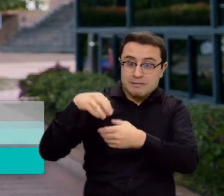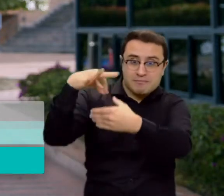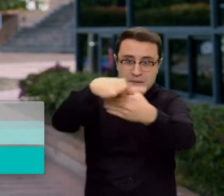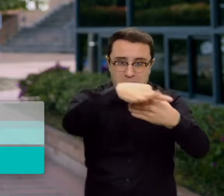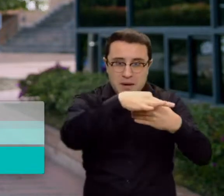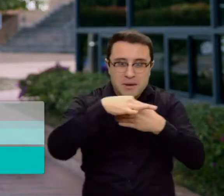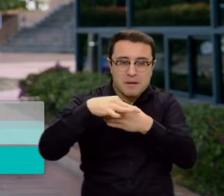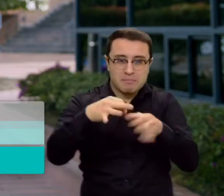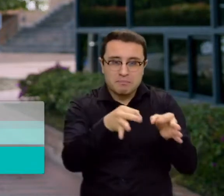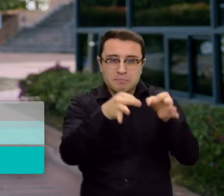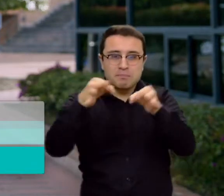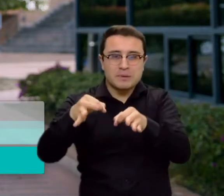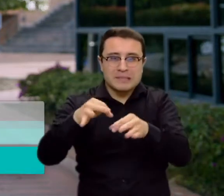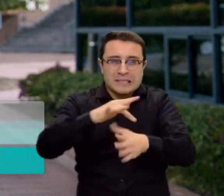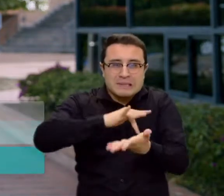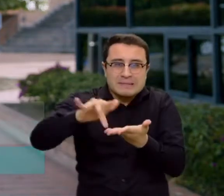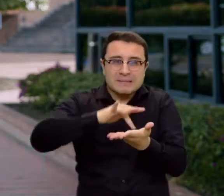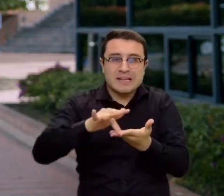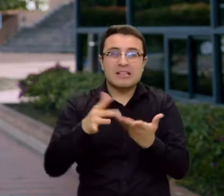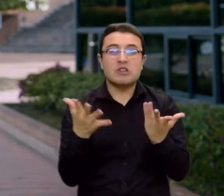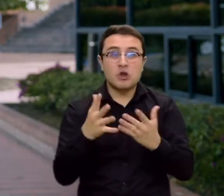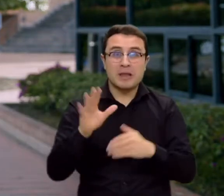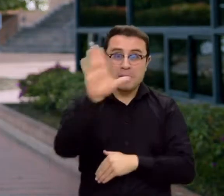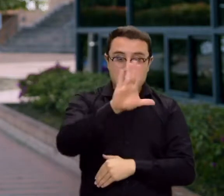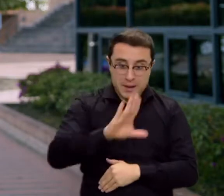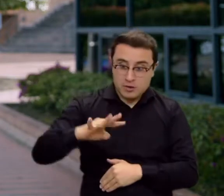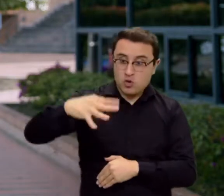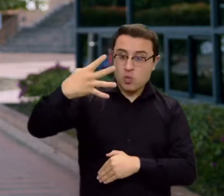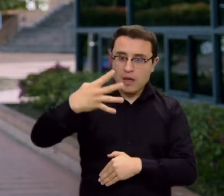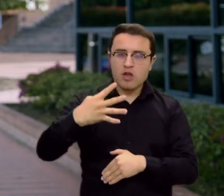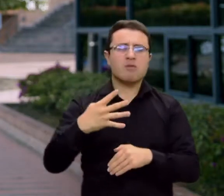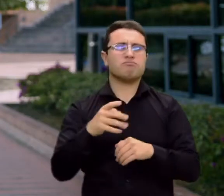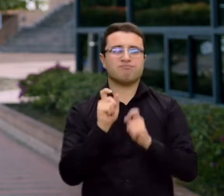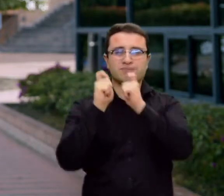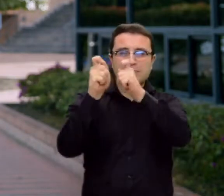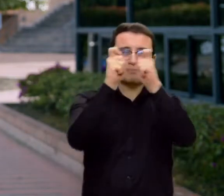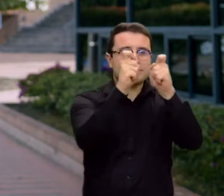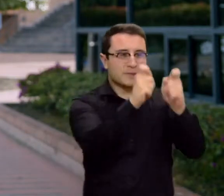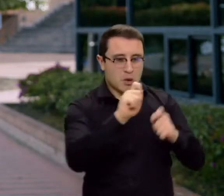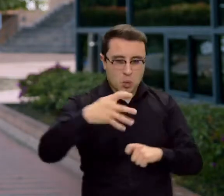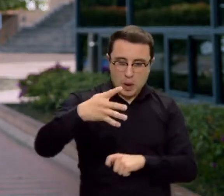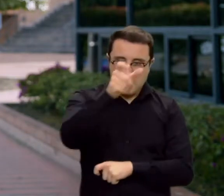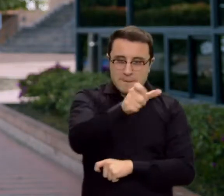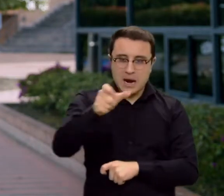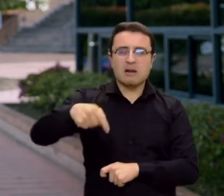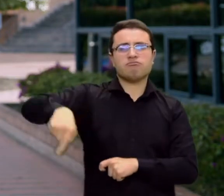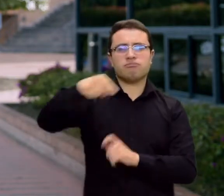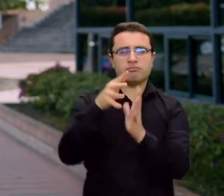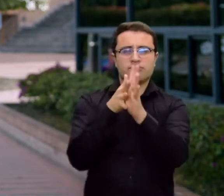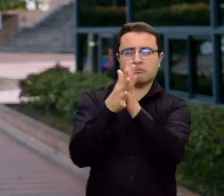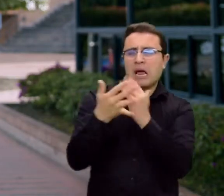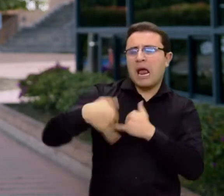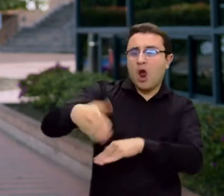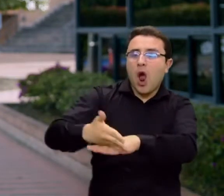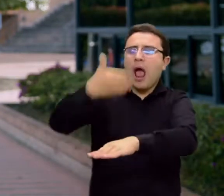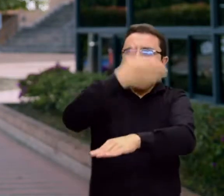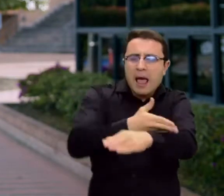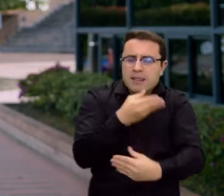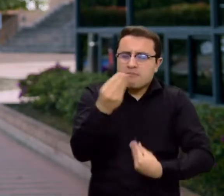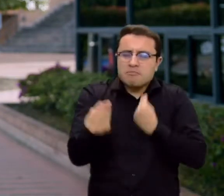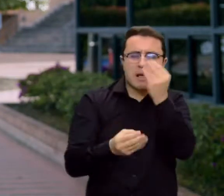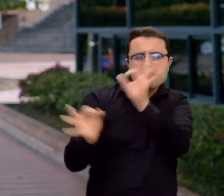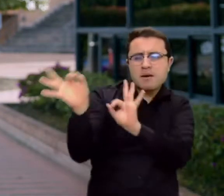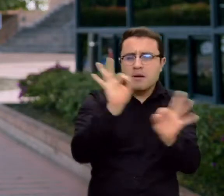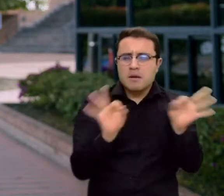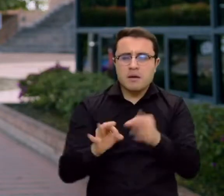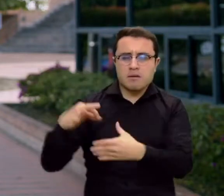quisimos hablar con los delegados departamentales y saber de qué manera se están preparando para el desarrollo de estas jornadas electorales y con ello